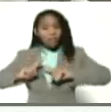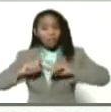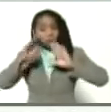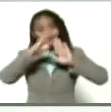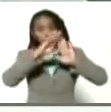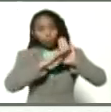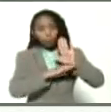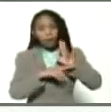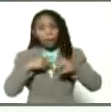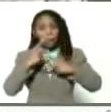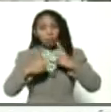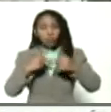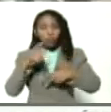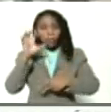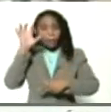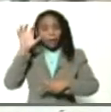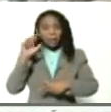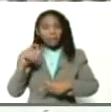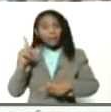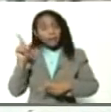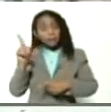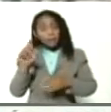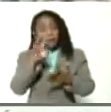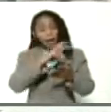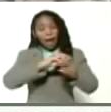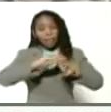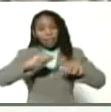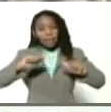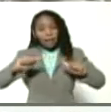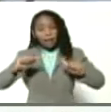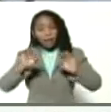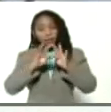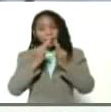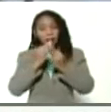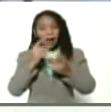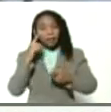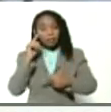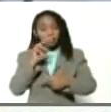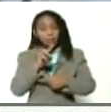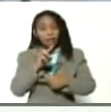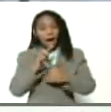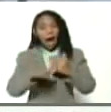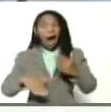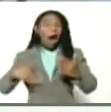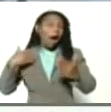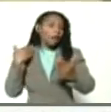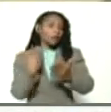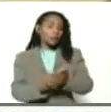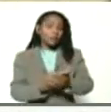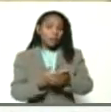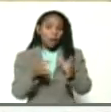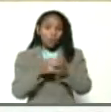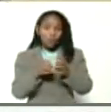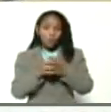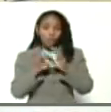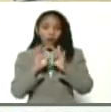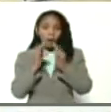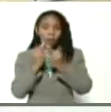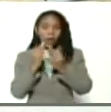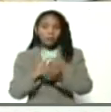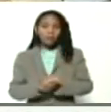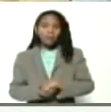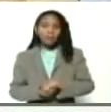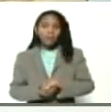producción del país desde el conuco familiar el conuco comunitario hasta las unidades familiares de